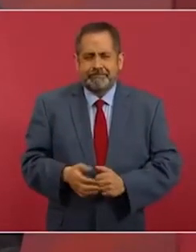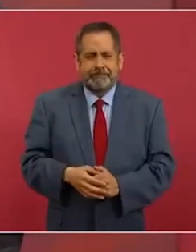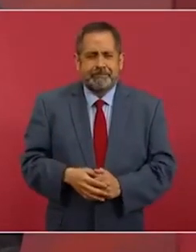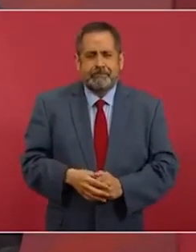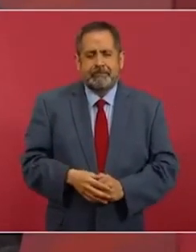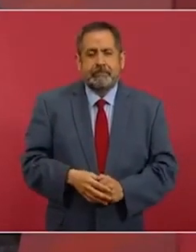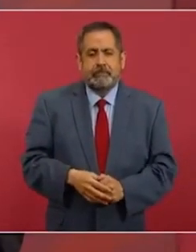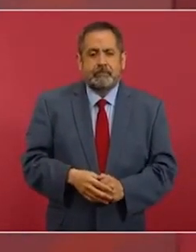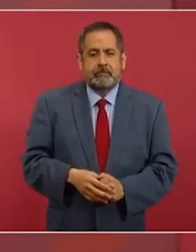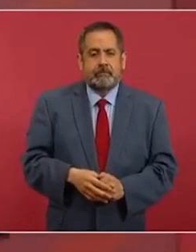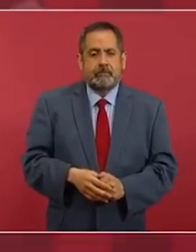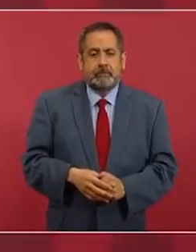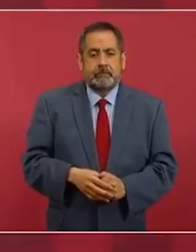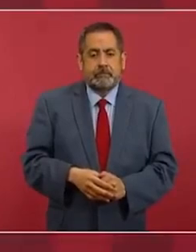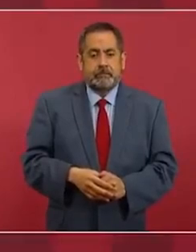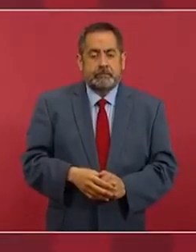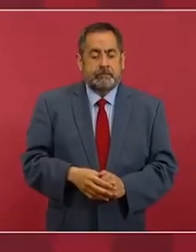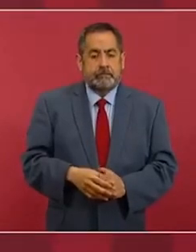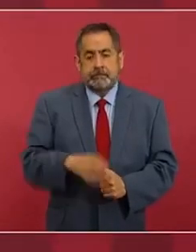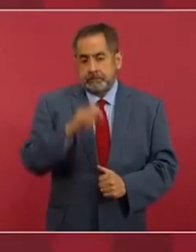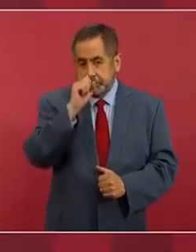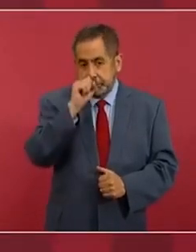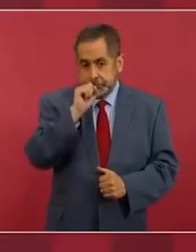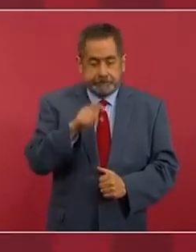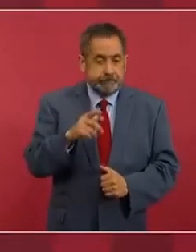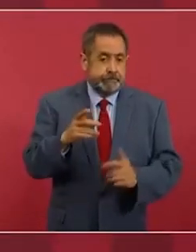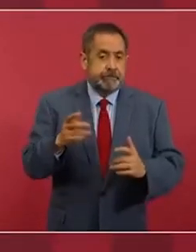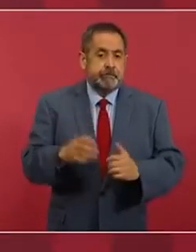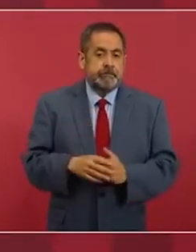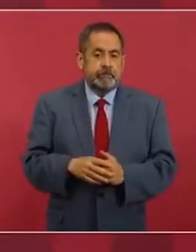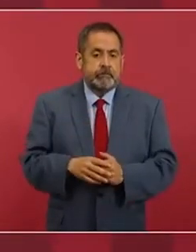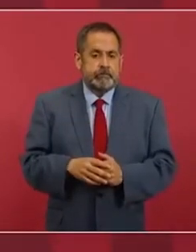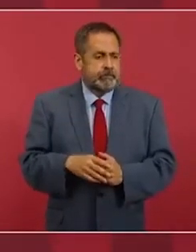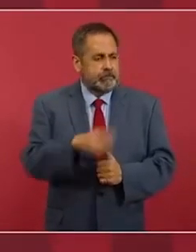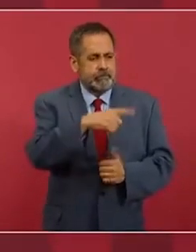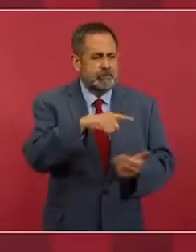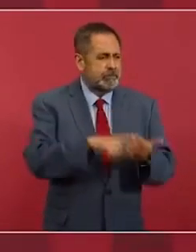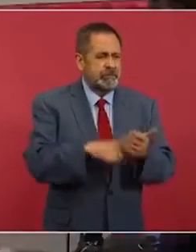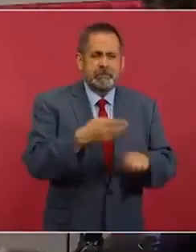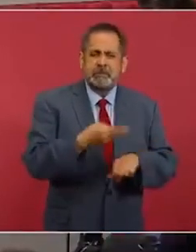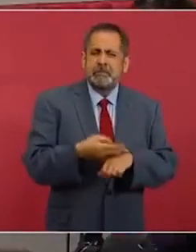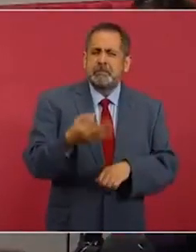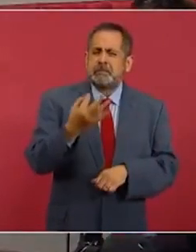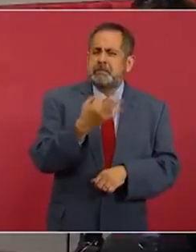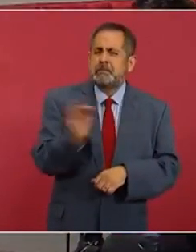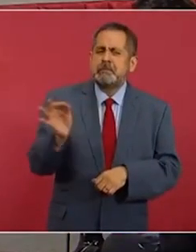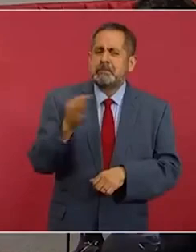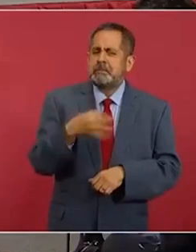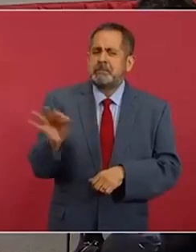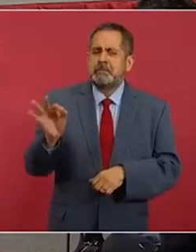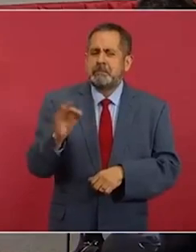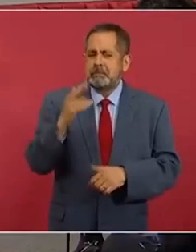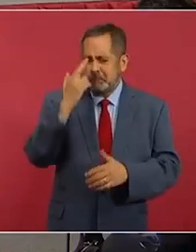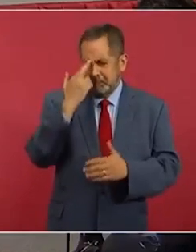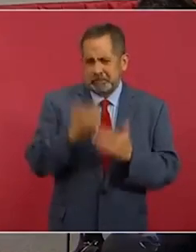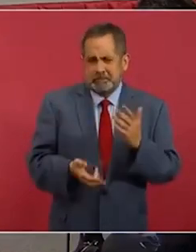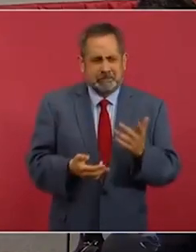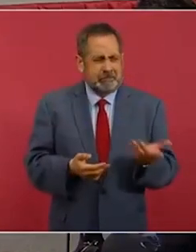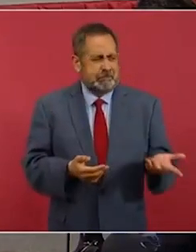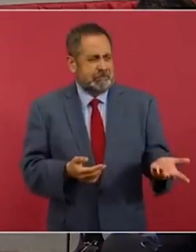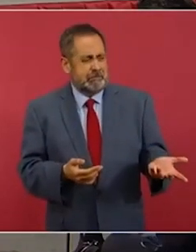y también muy groseros porque es un